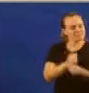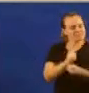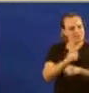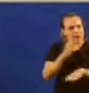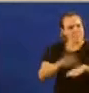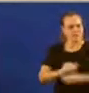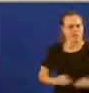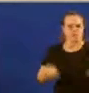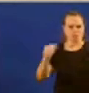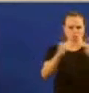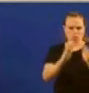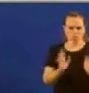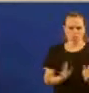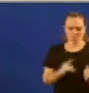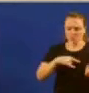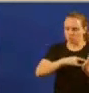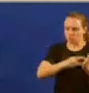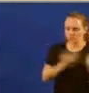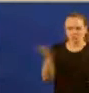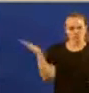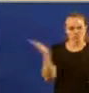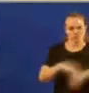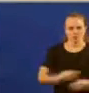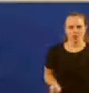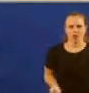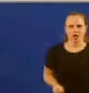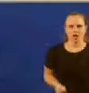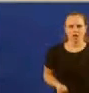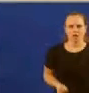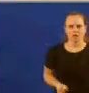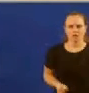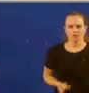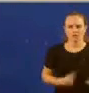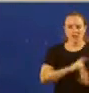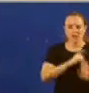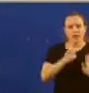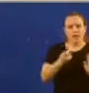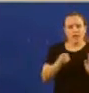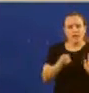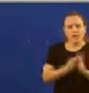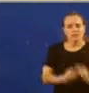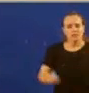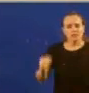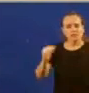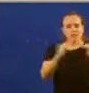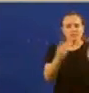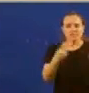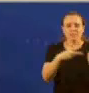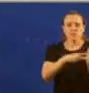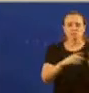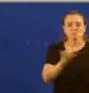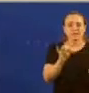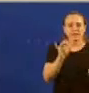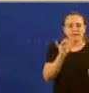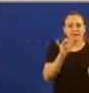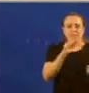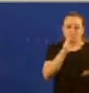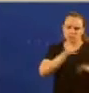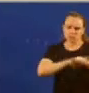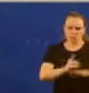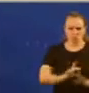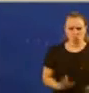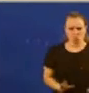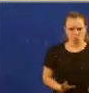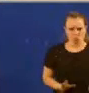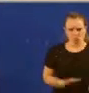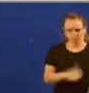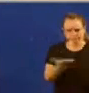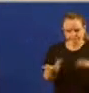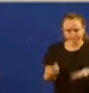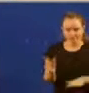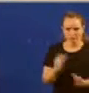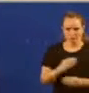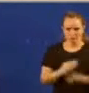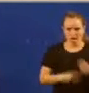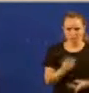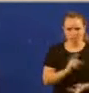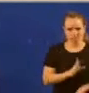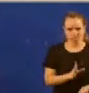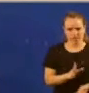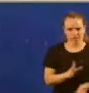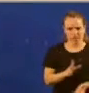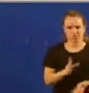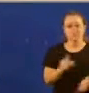carecen de proxeto neste eido. A limitada lei de igualdade de 2015 sigue sin desenvolverse. O plan galego de emprego